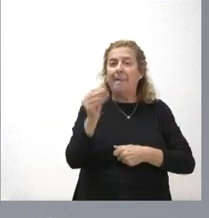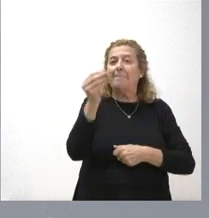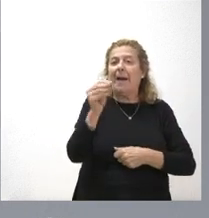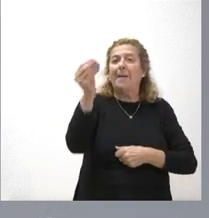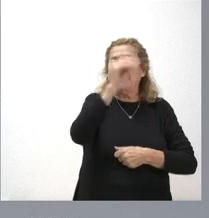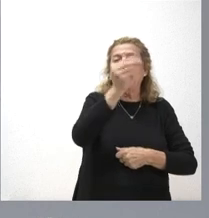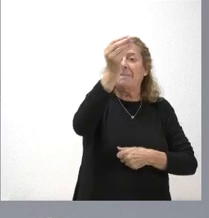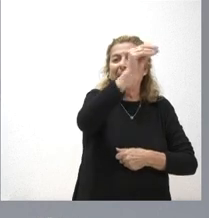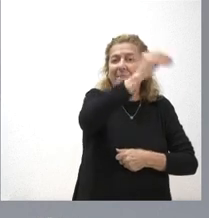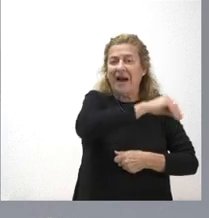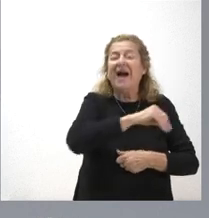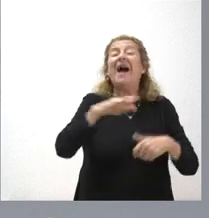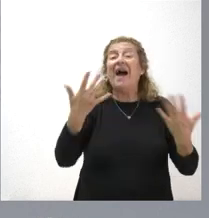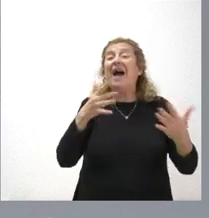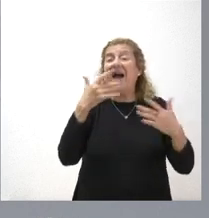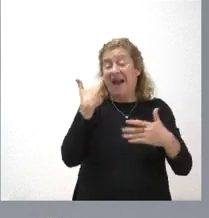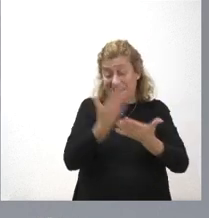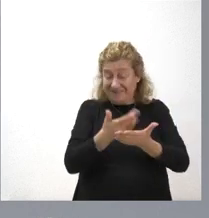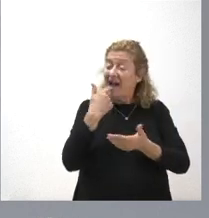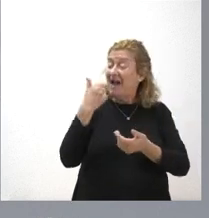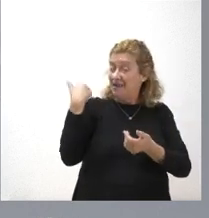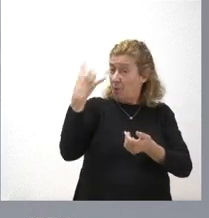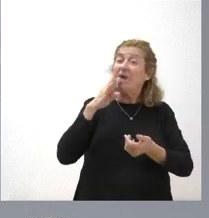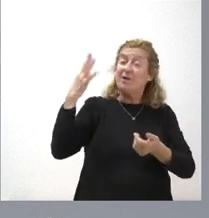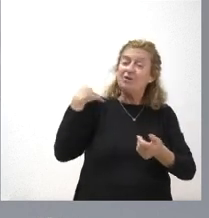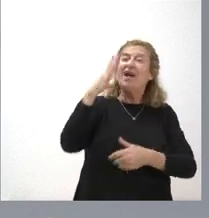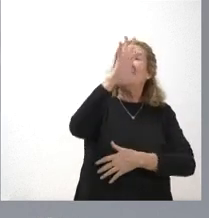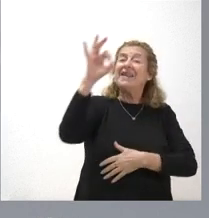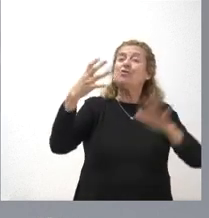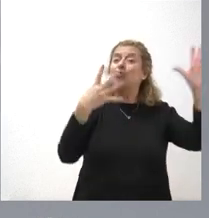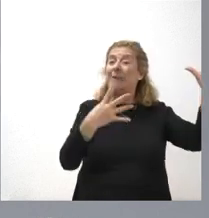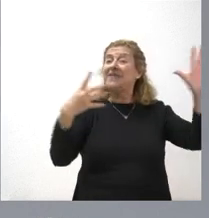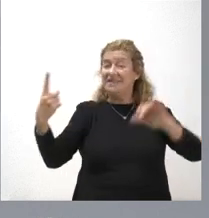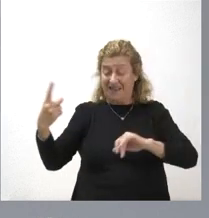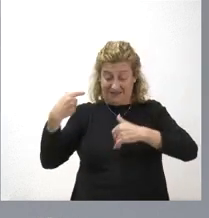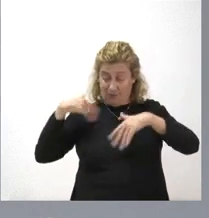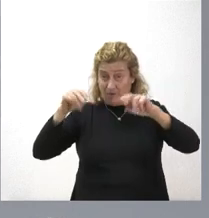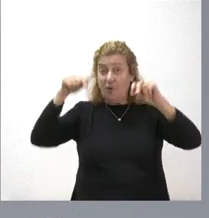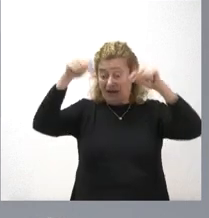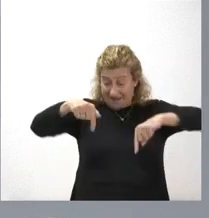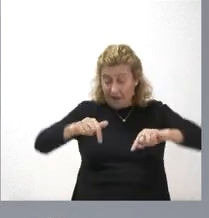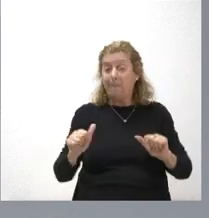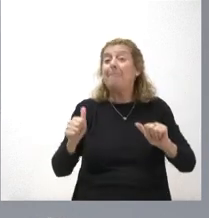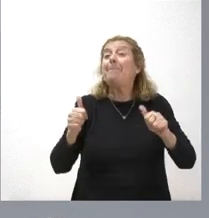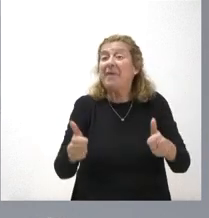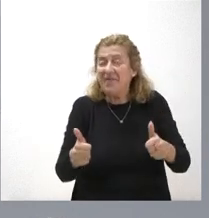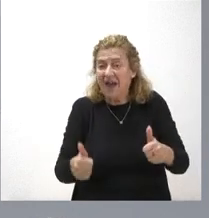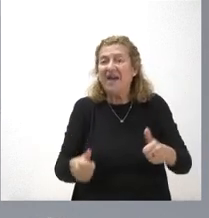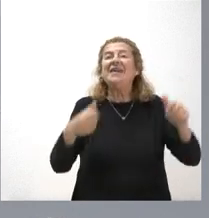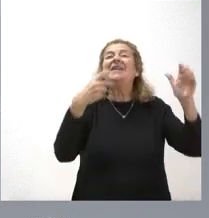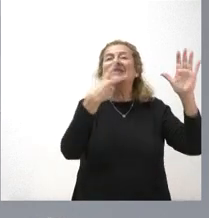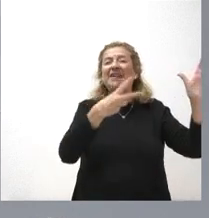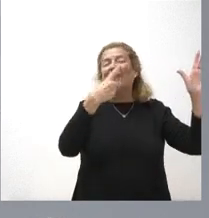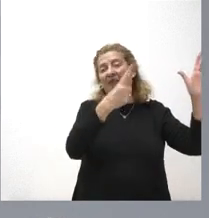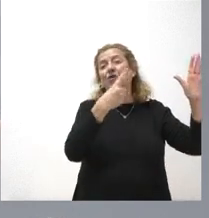adendas sucesivas hasta los 596 finales este parte de esa cantidad de 175 por cuatro